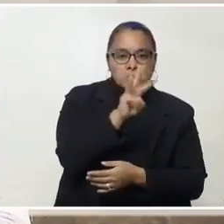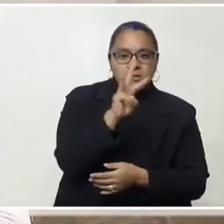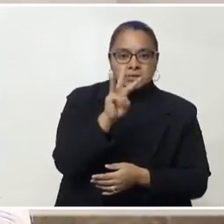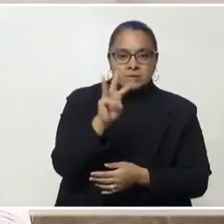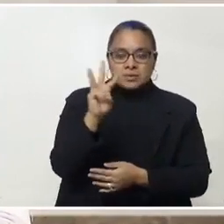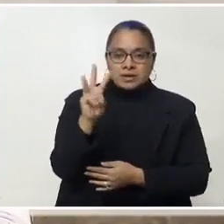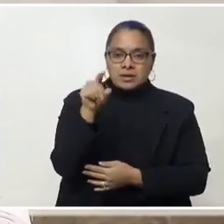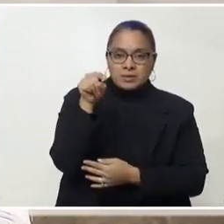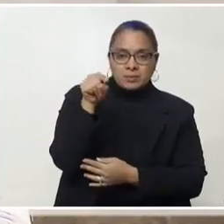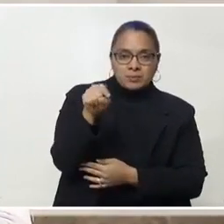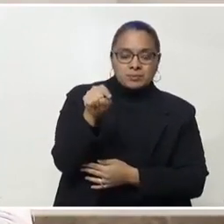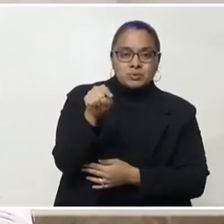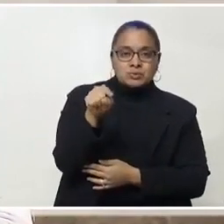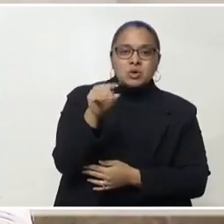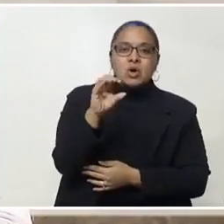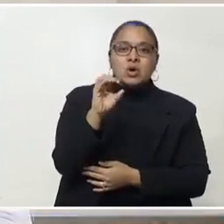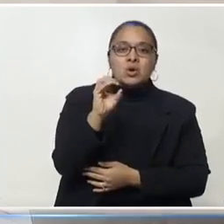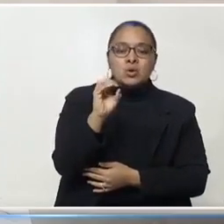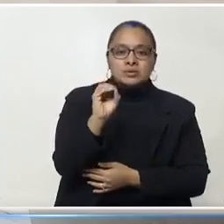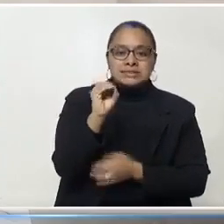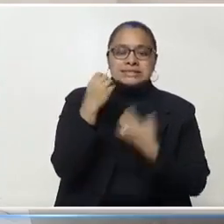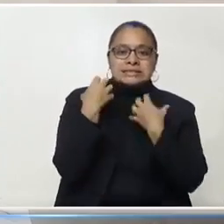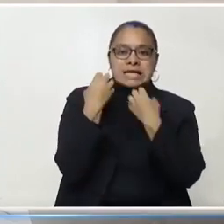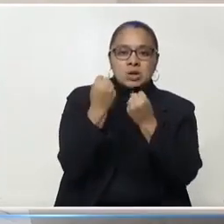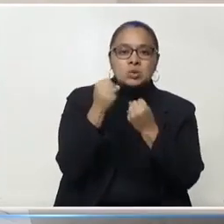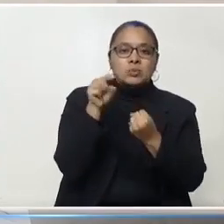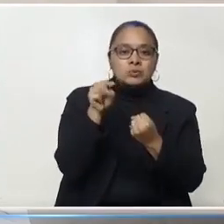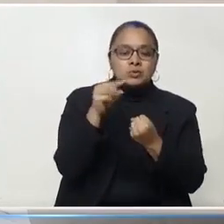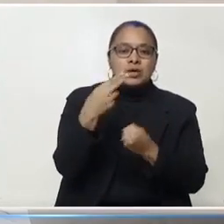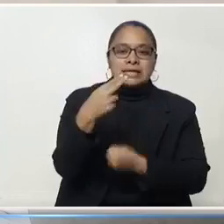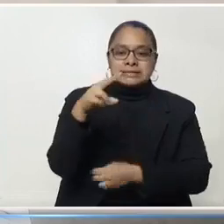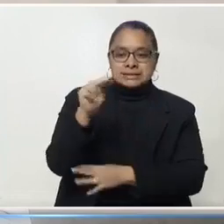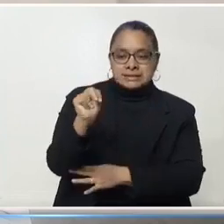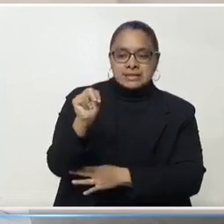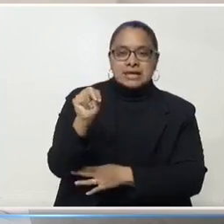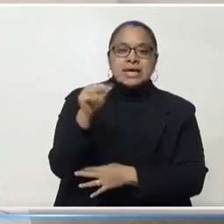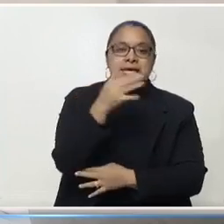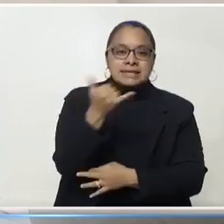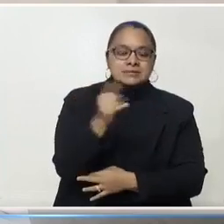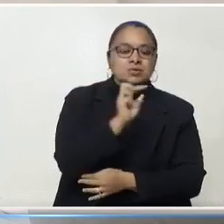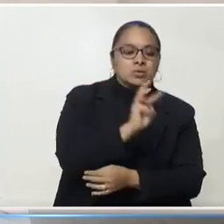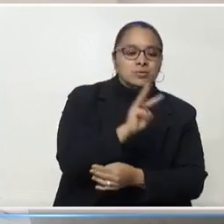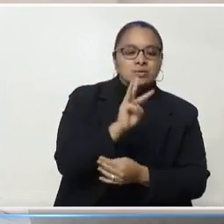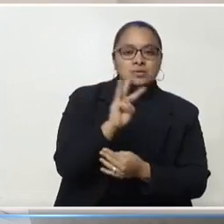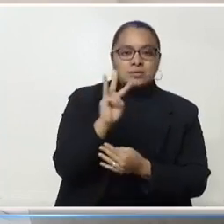www.salud.hn y www